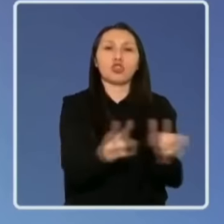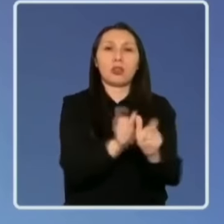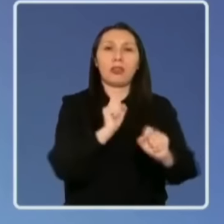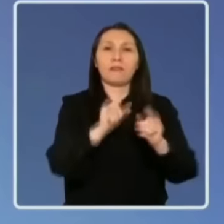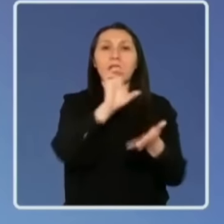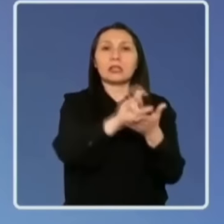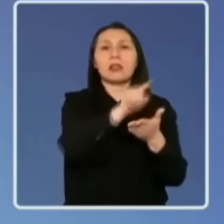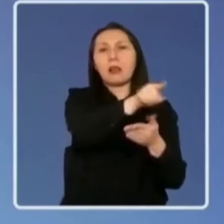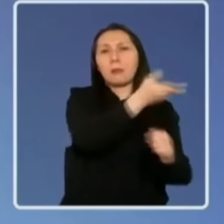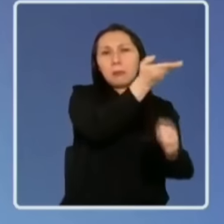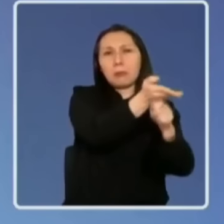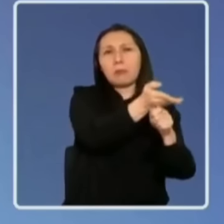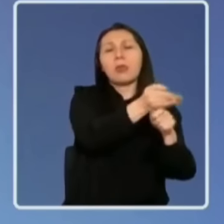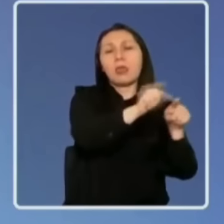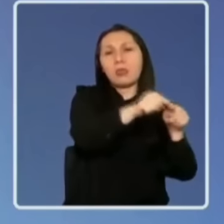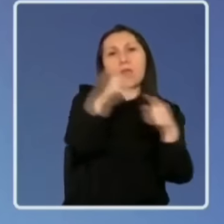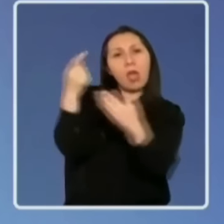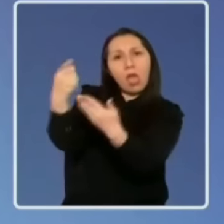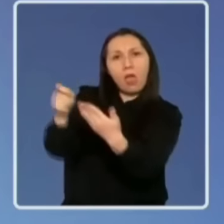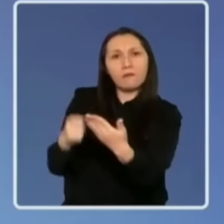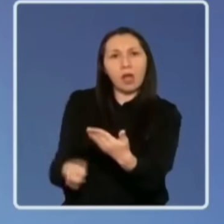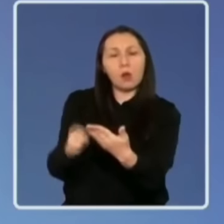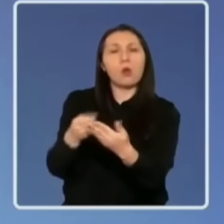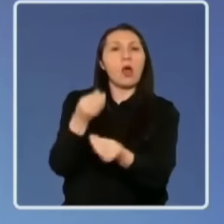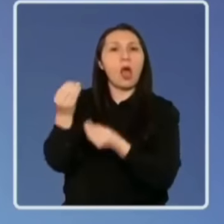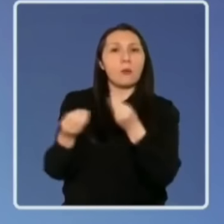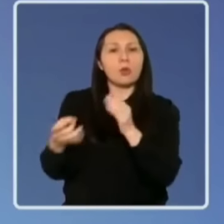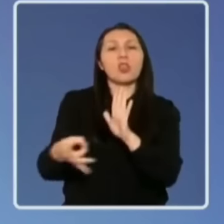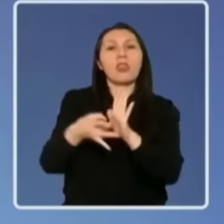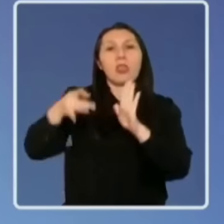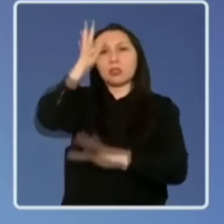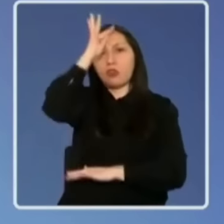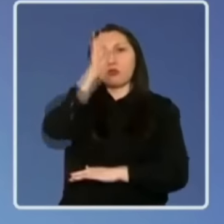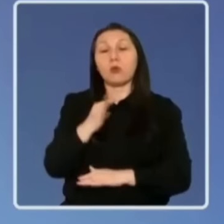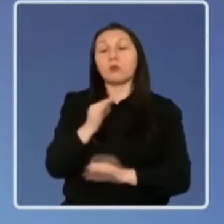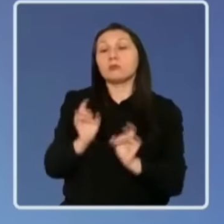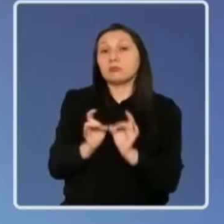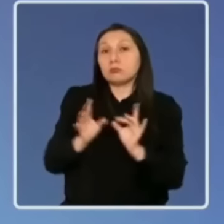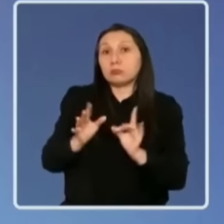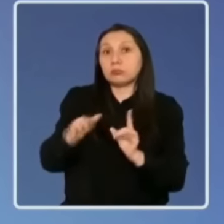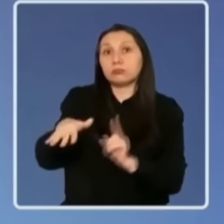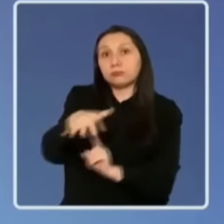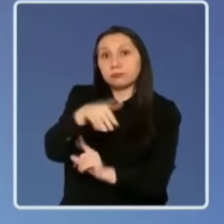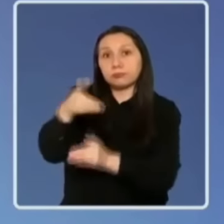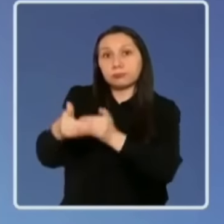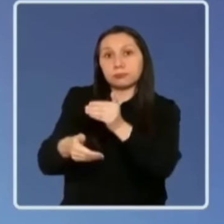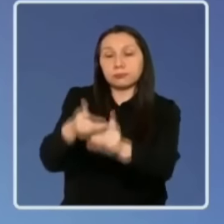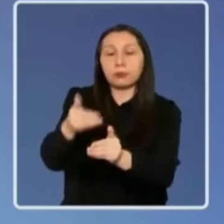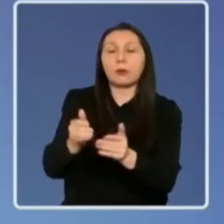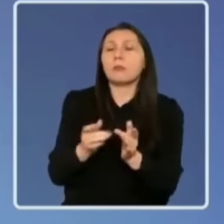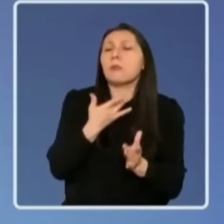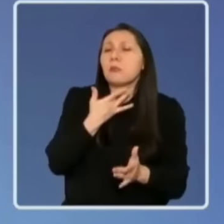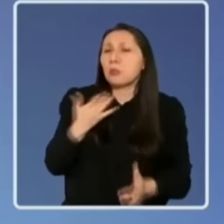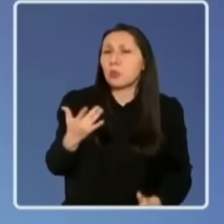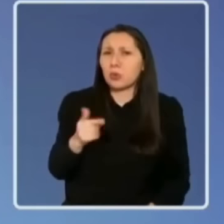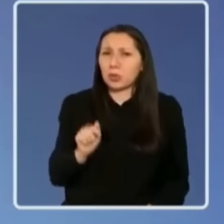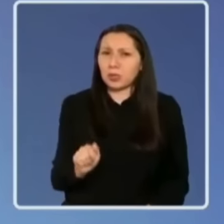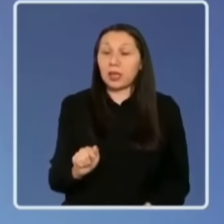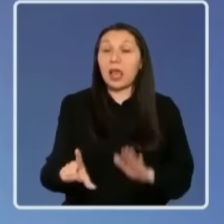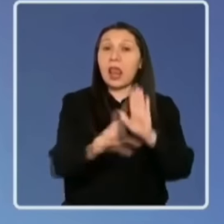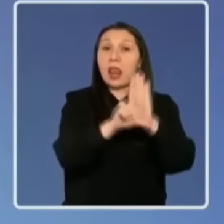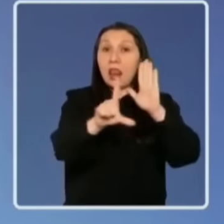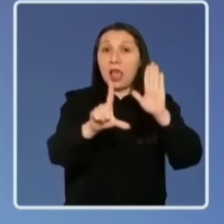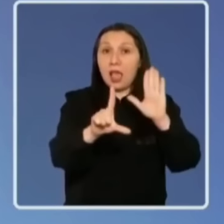pidiendo evaluar las acciones por delitos funcionarios en el caso que en este caso ocurran. Esencialmente porque la ley